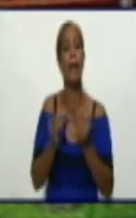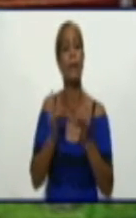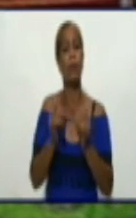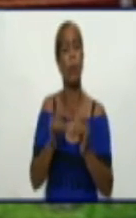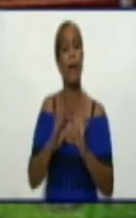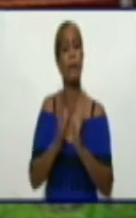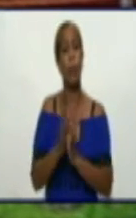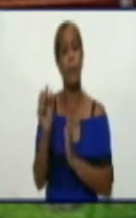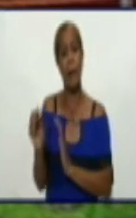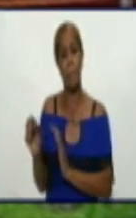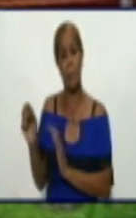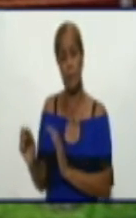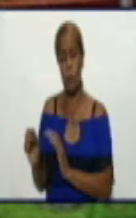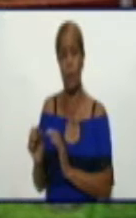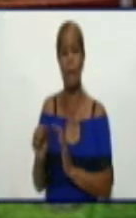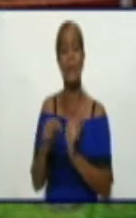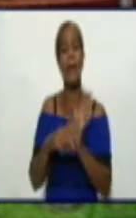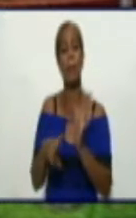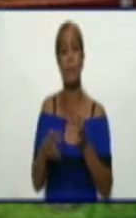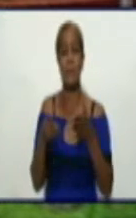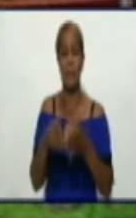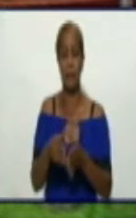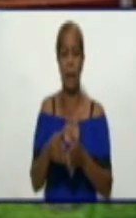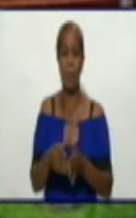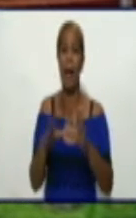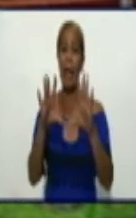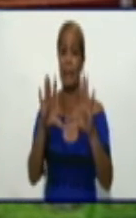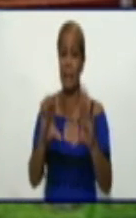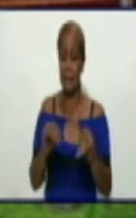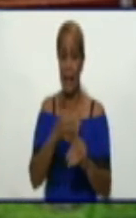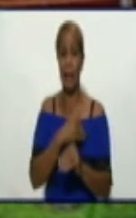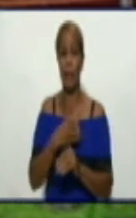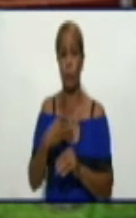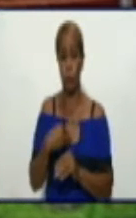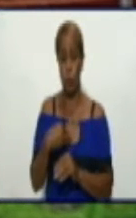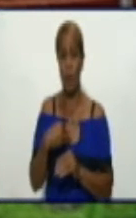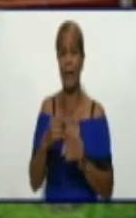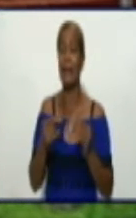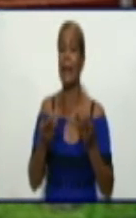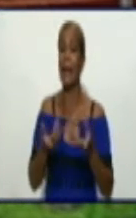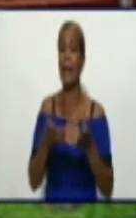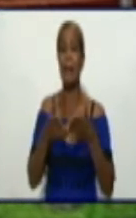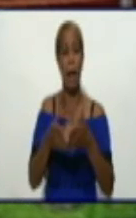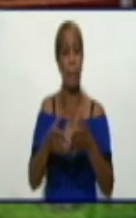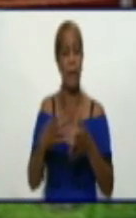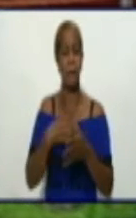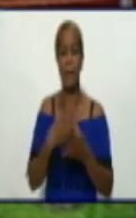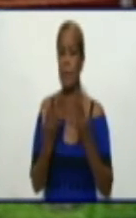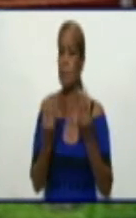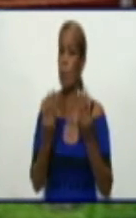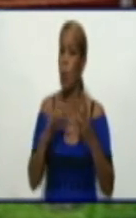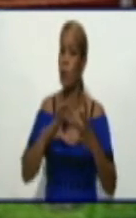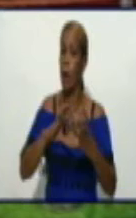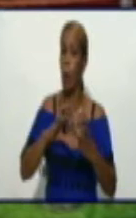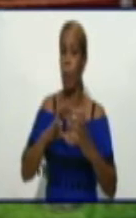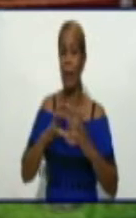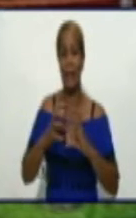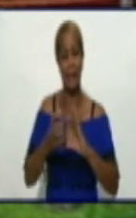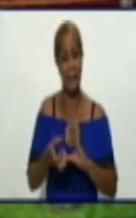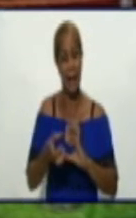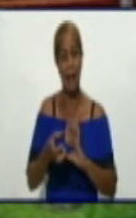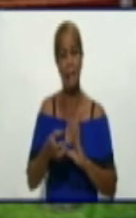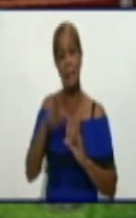de la provincia de Granma. Decía la doctora que el territorio tiene una gran complejidad epidemiológica